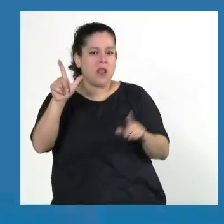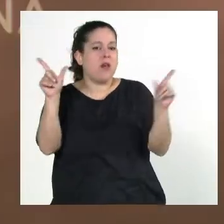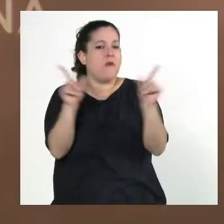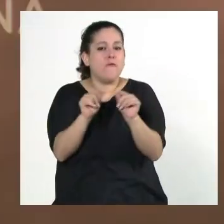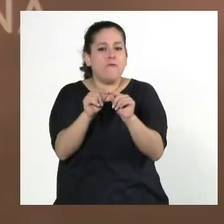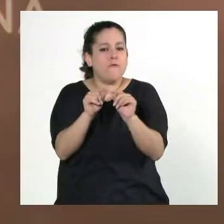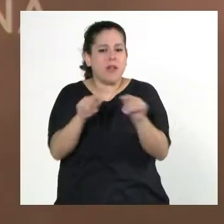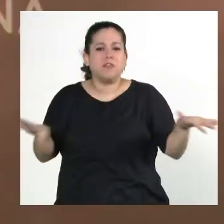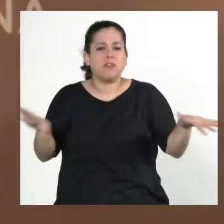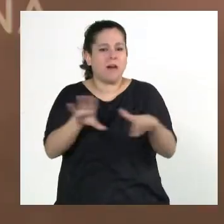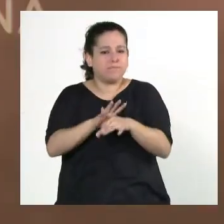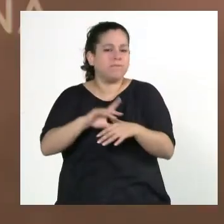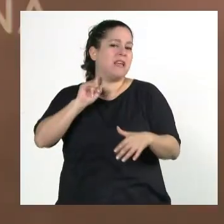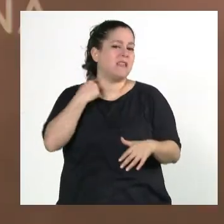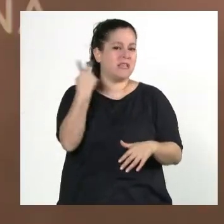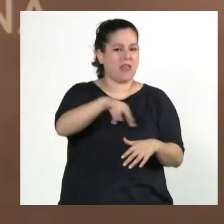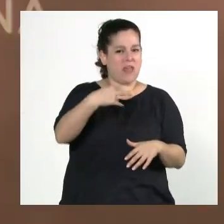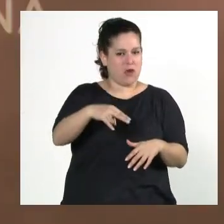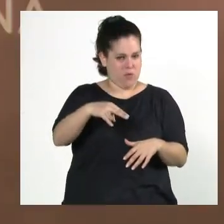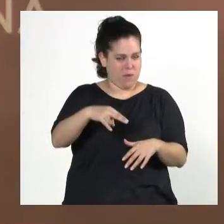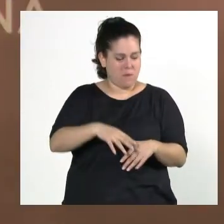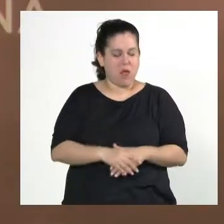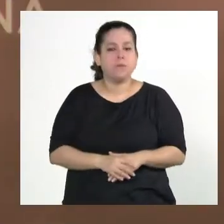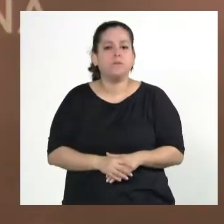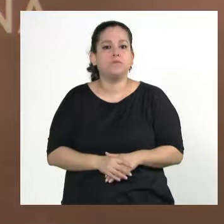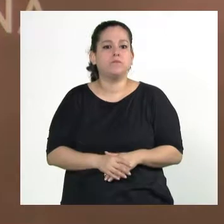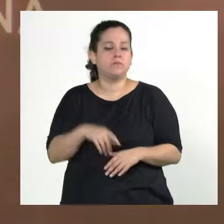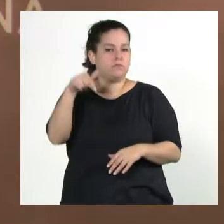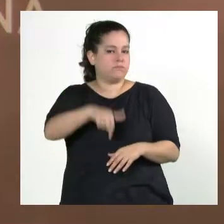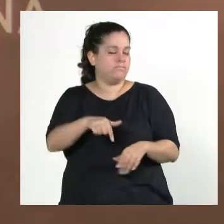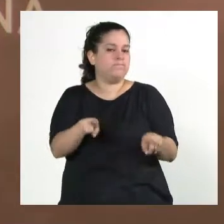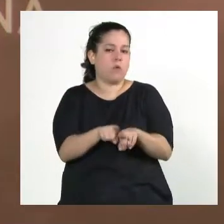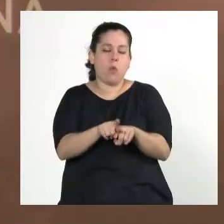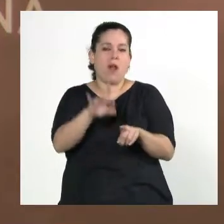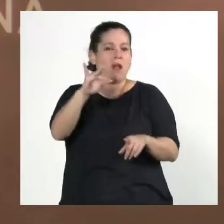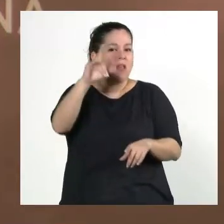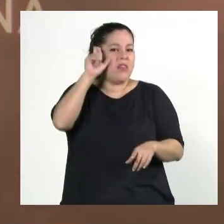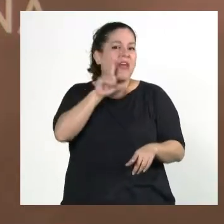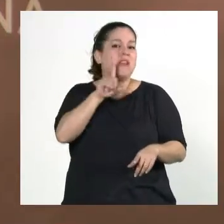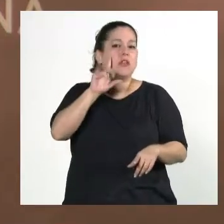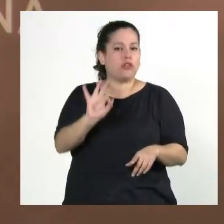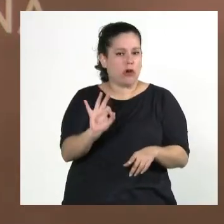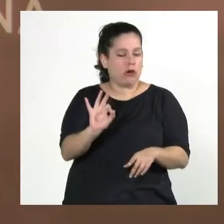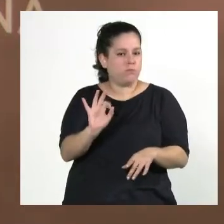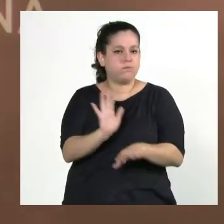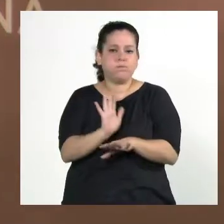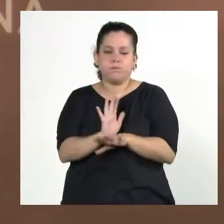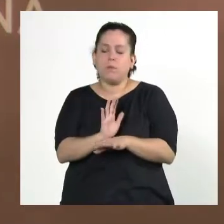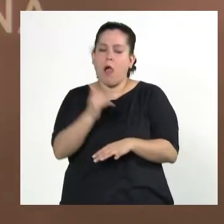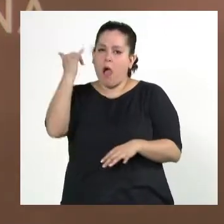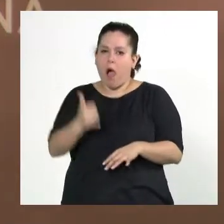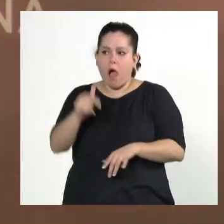Este tipo de conductas ha sido tipificada, por lo tanto es un delito. Hay que seguir avanzando y concientizando porque hay un